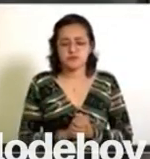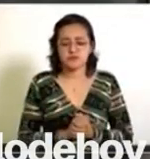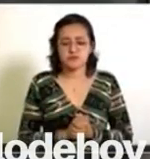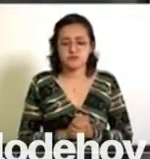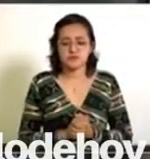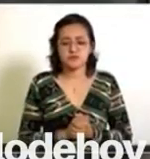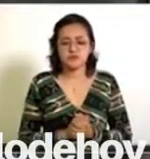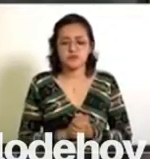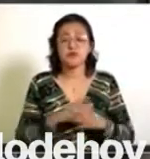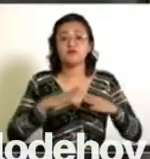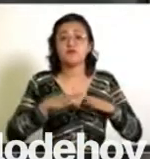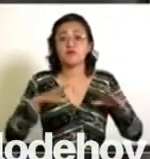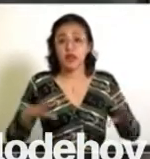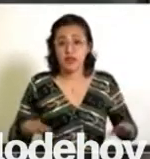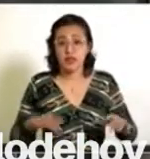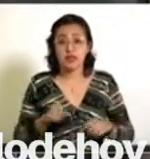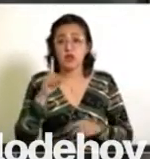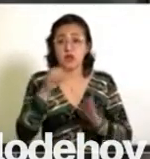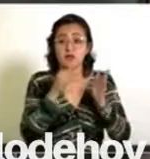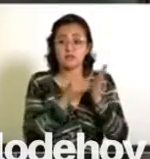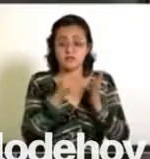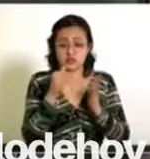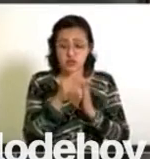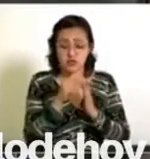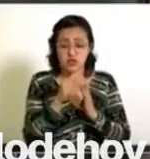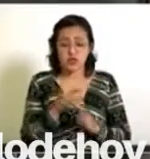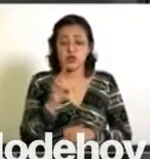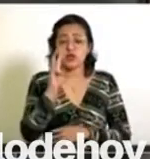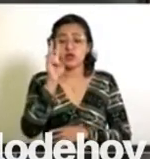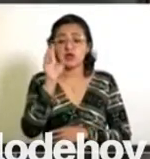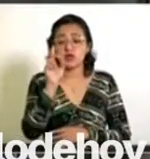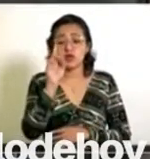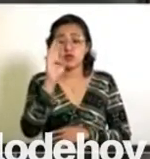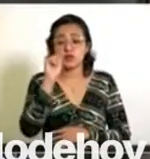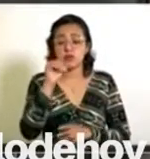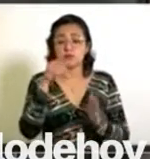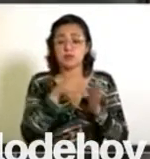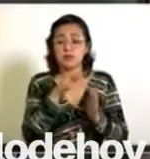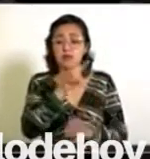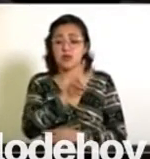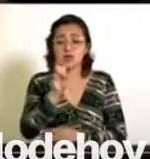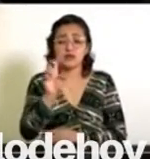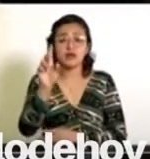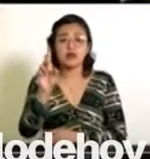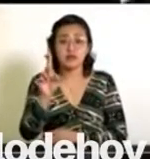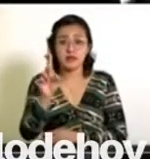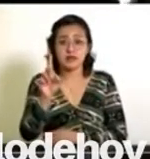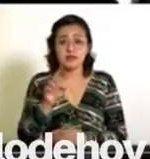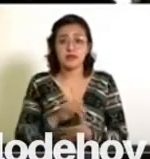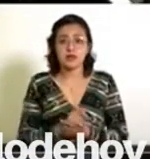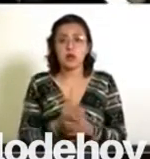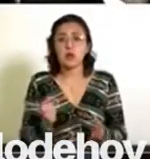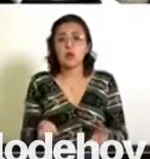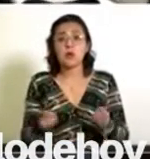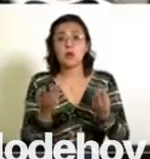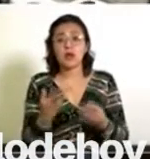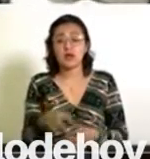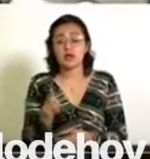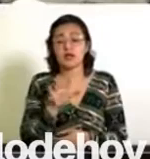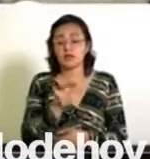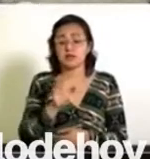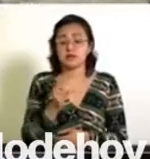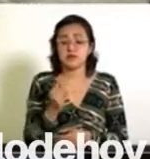Falta pantalón, un millón treinta y nueve mil doscientos treinta, de los cuales son quinientos